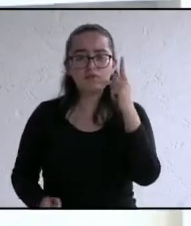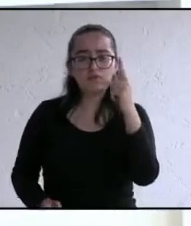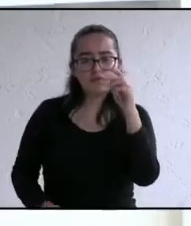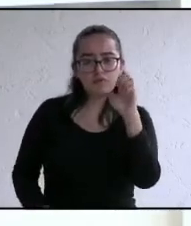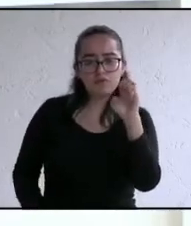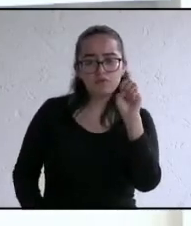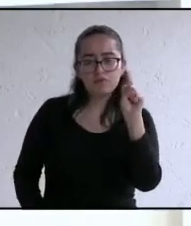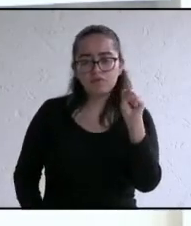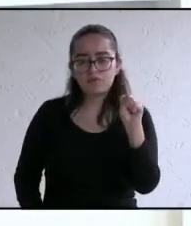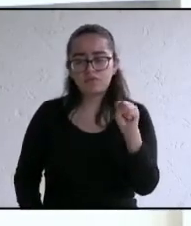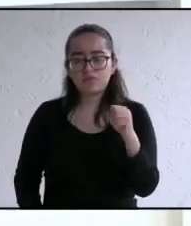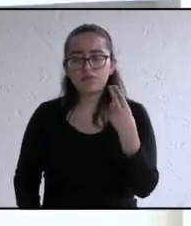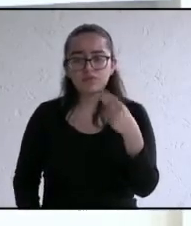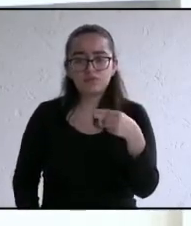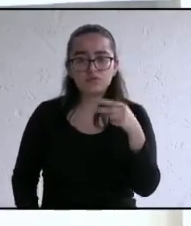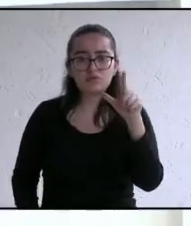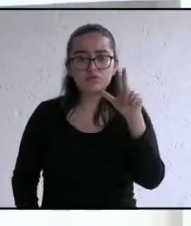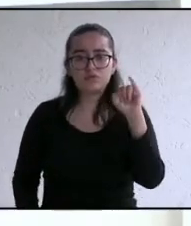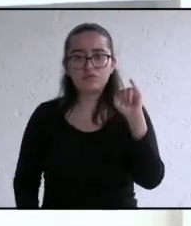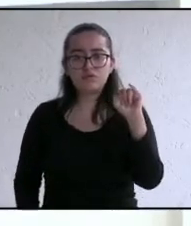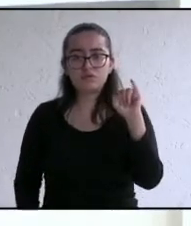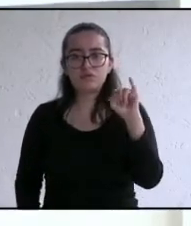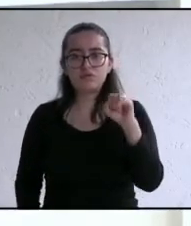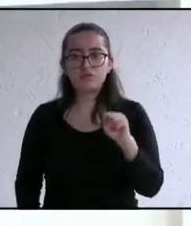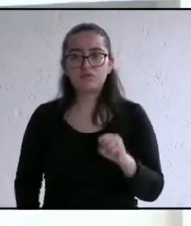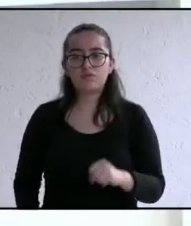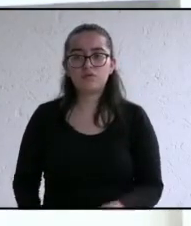Luis Antonio Eguía Parra